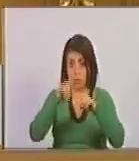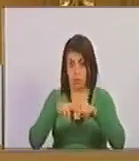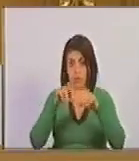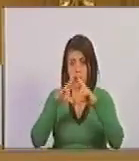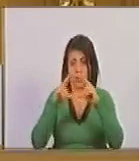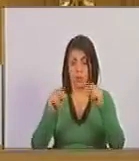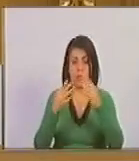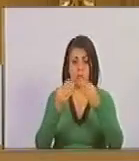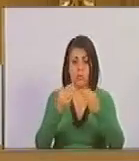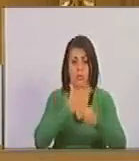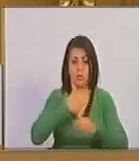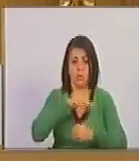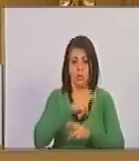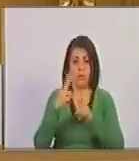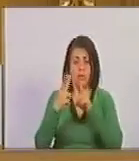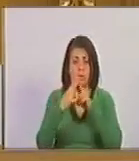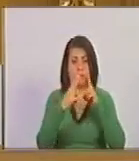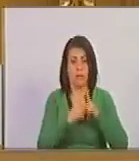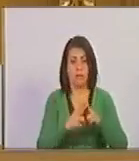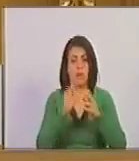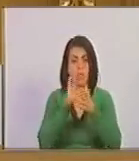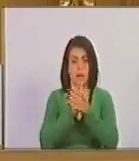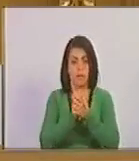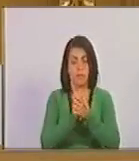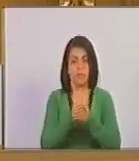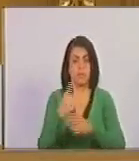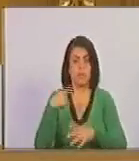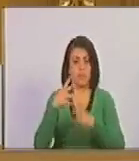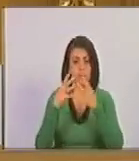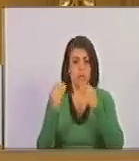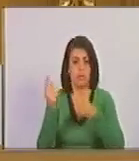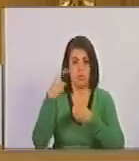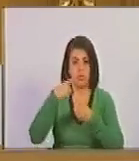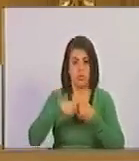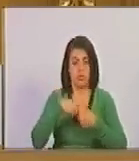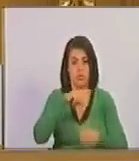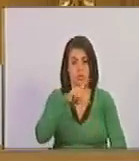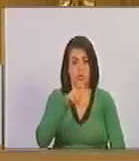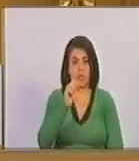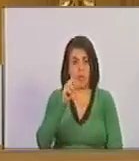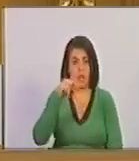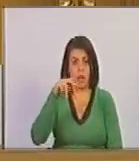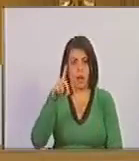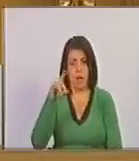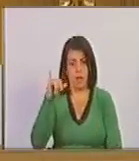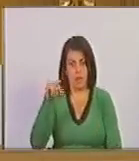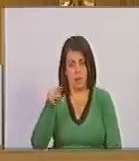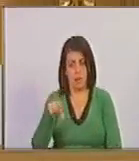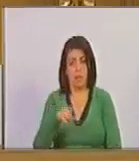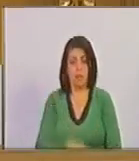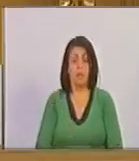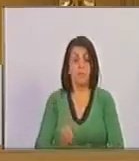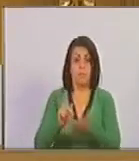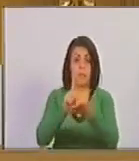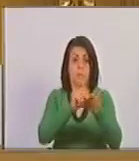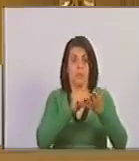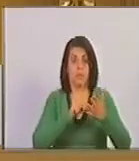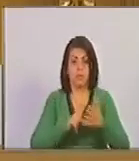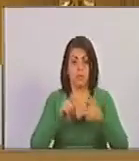muchos de nosotros conocemos a un compañero que tuvo mucho tiempo por acá que se llama Gandhi, que participó,